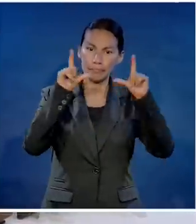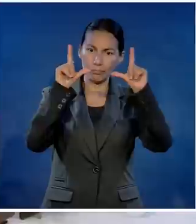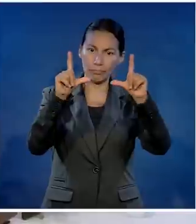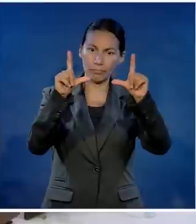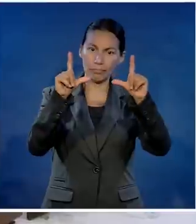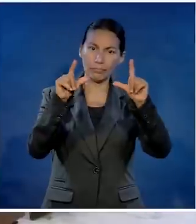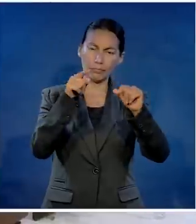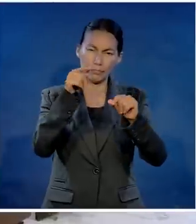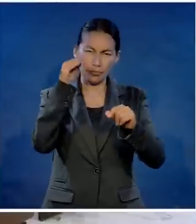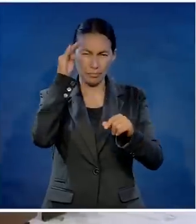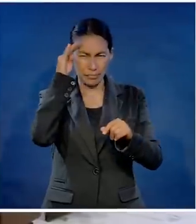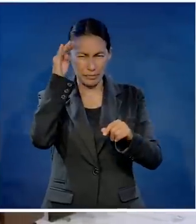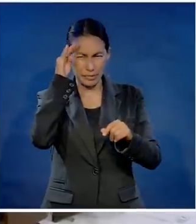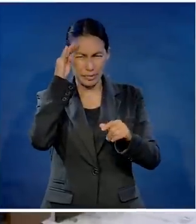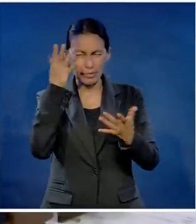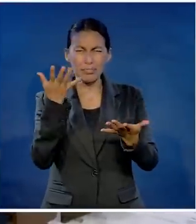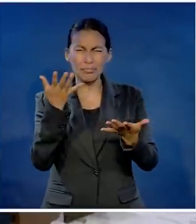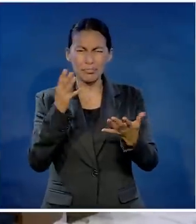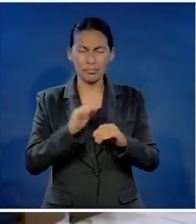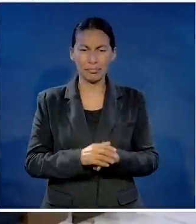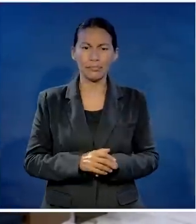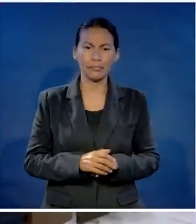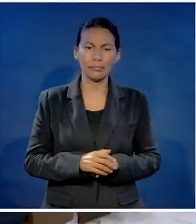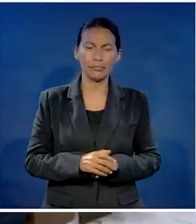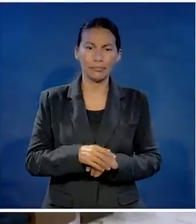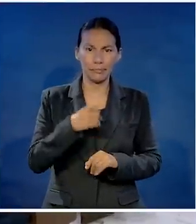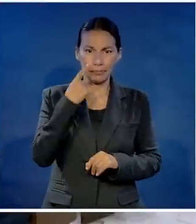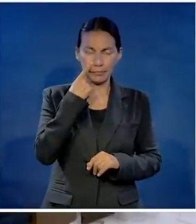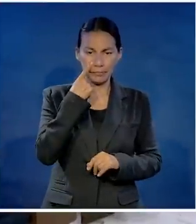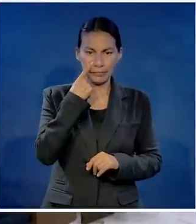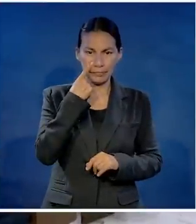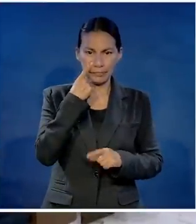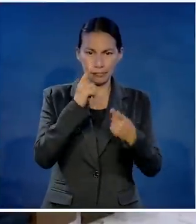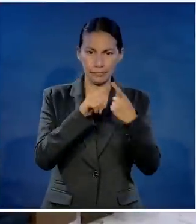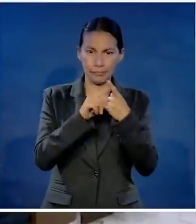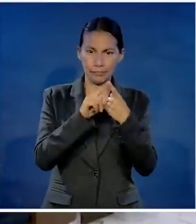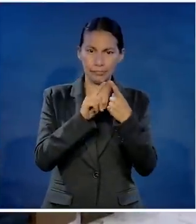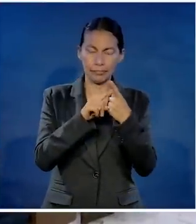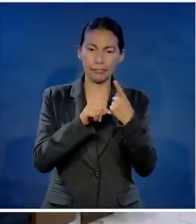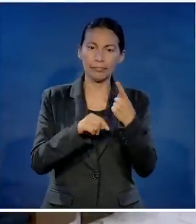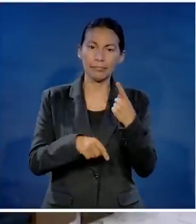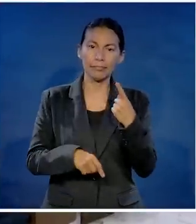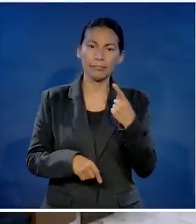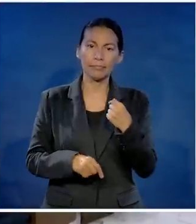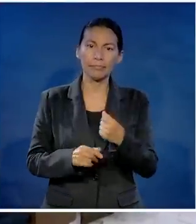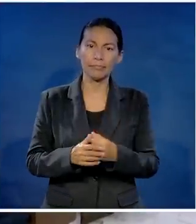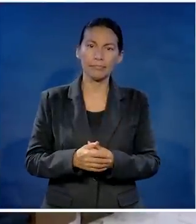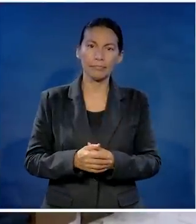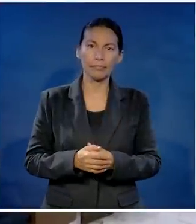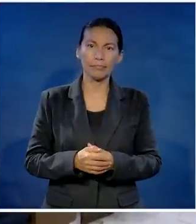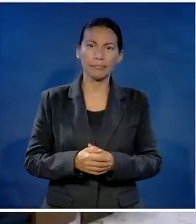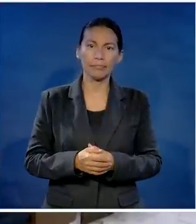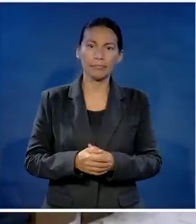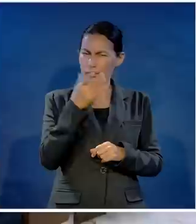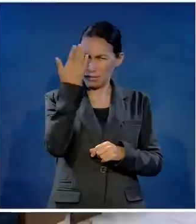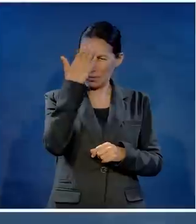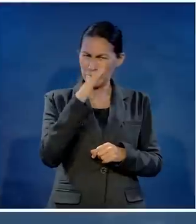mostrarles algunas fotos. Y usted me dice qué es lo que le viene a la mente cuando las ve. ¿Listos? Esta es la primera.